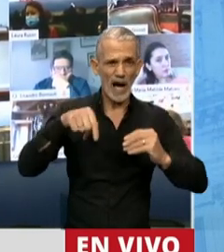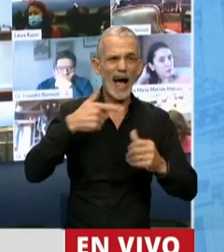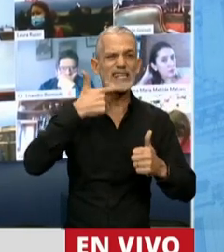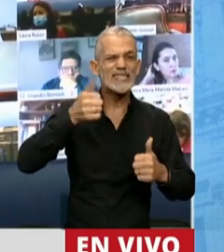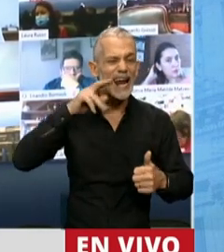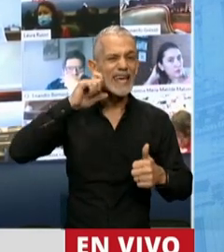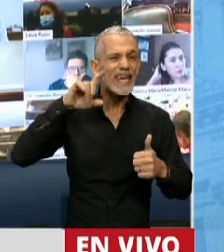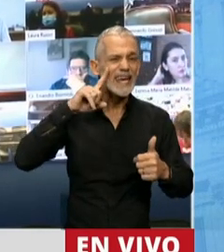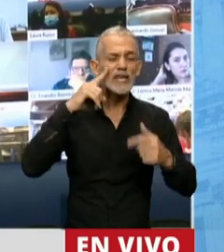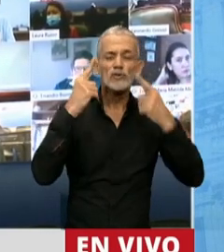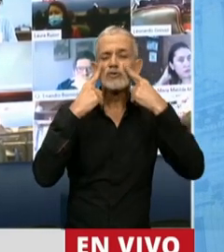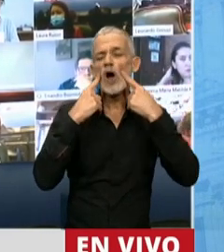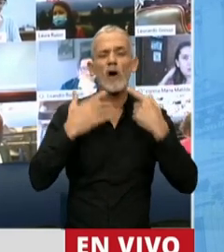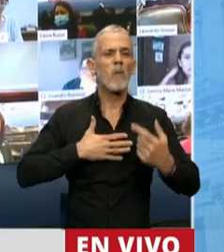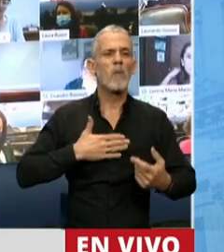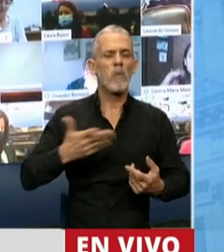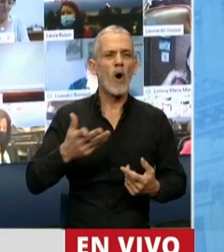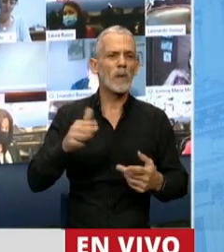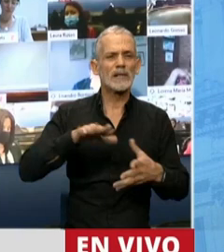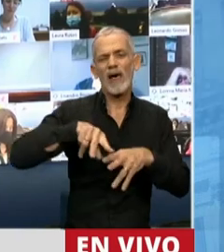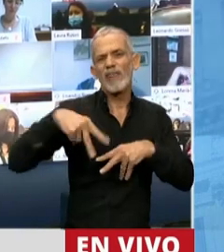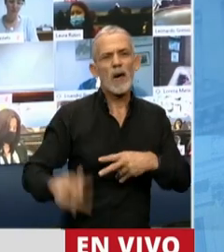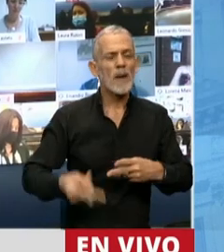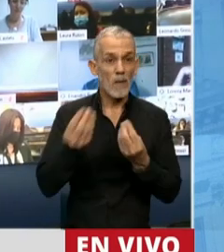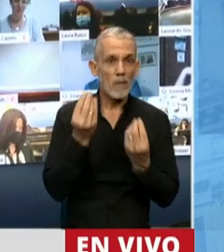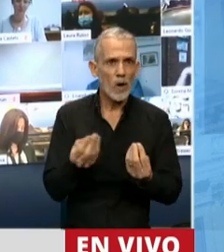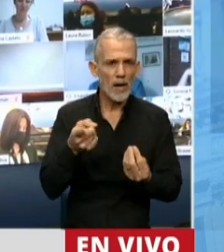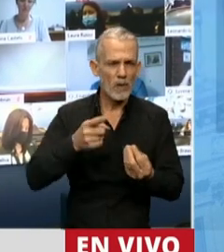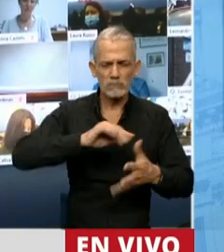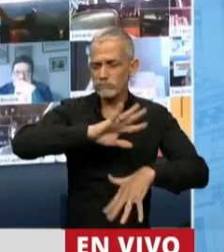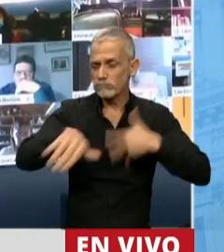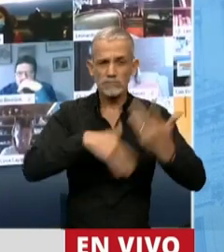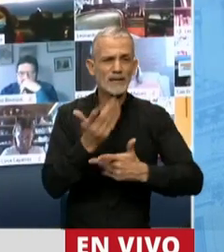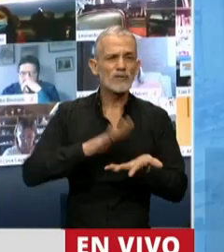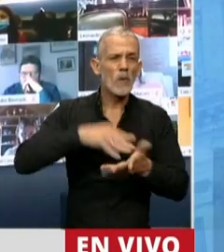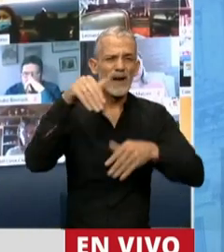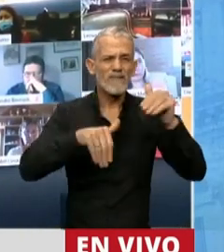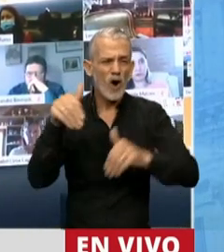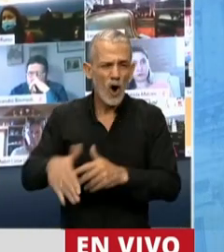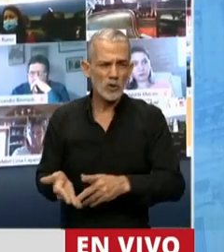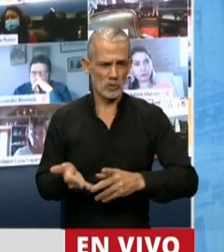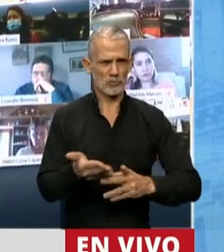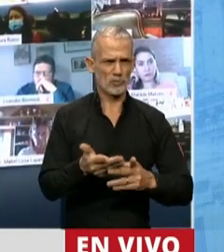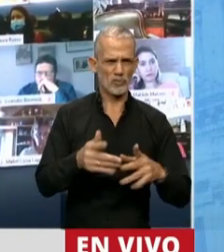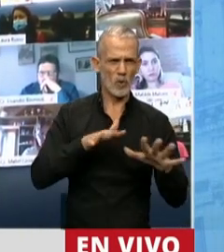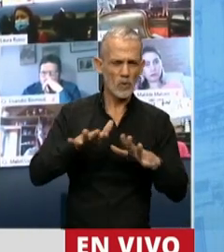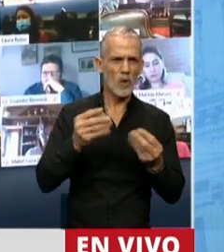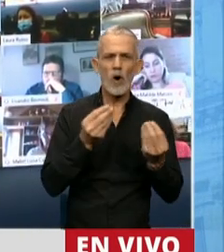Sarguini, casi llorando, pobre hombre, casi se nos desmaya por el desastre que hicieron con las votaciones, con una